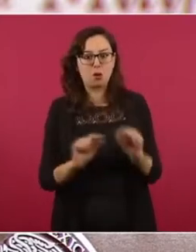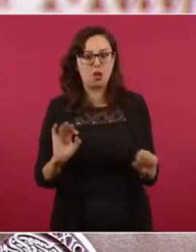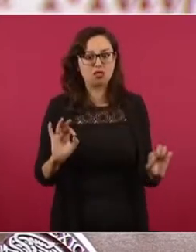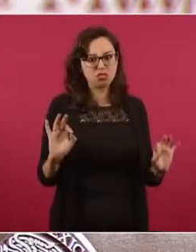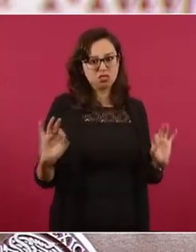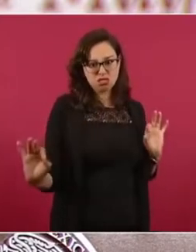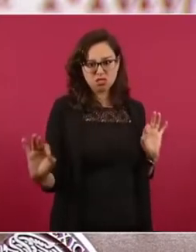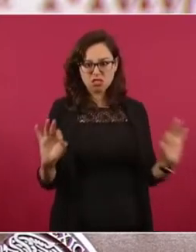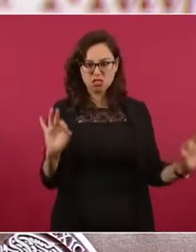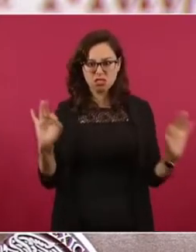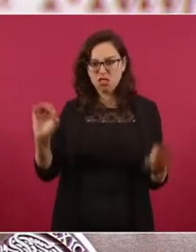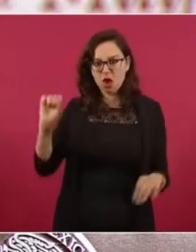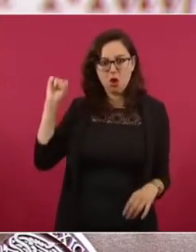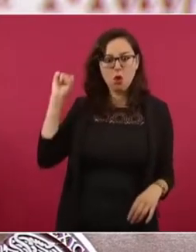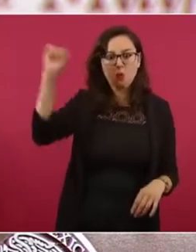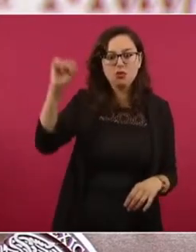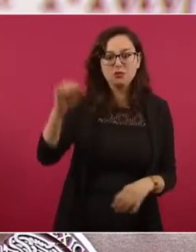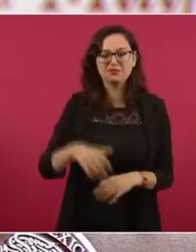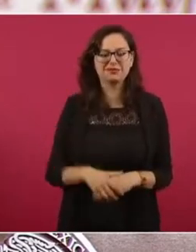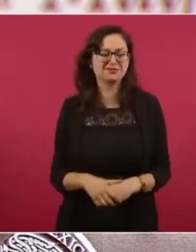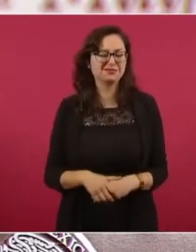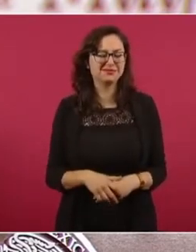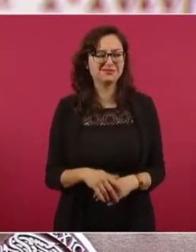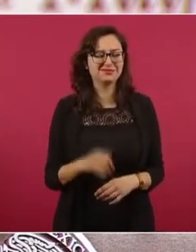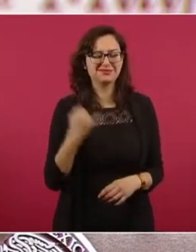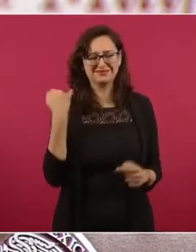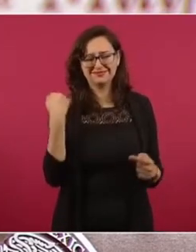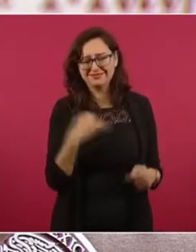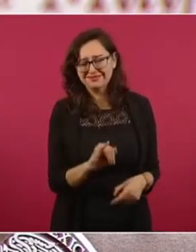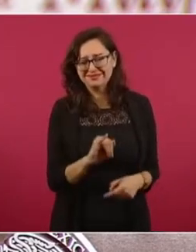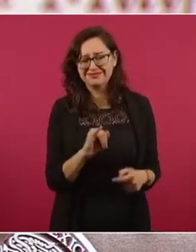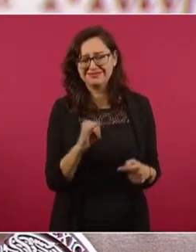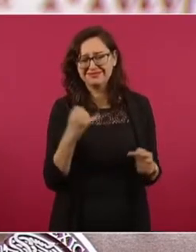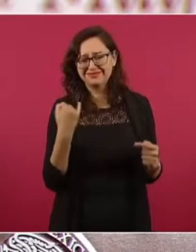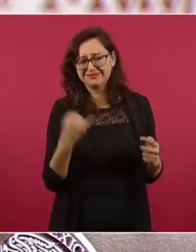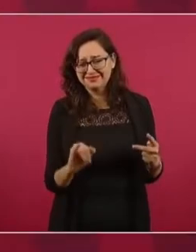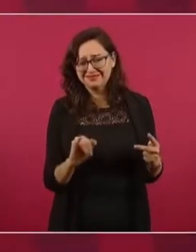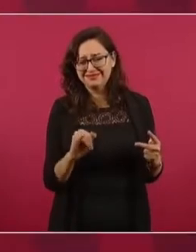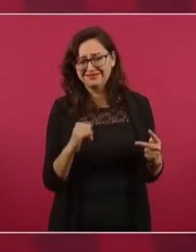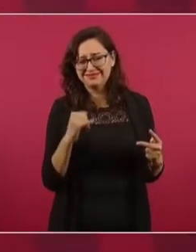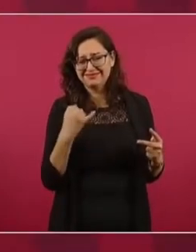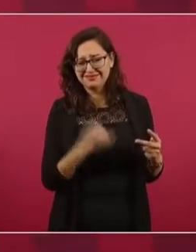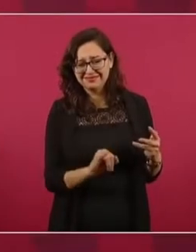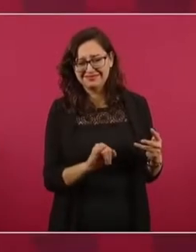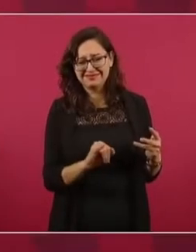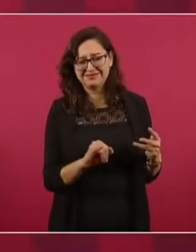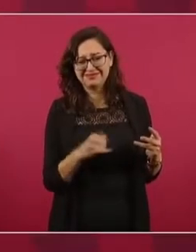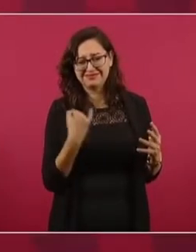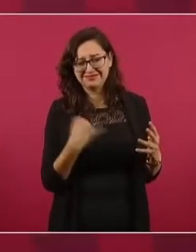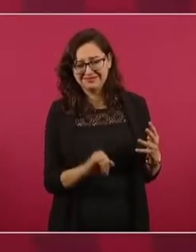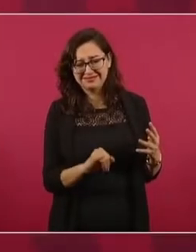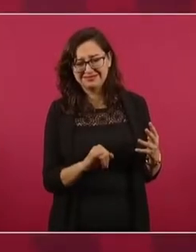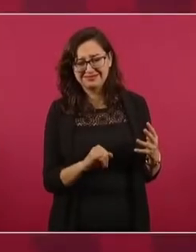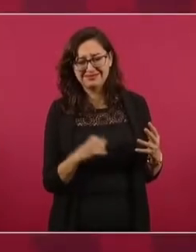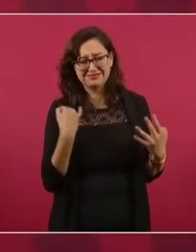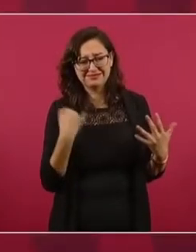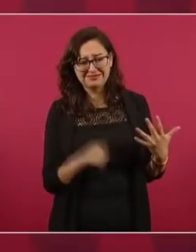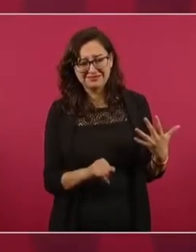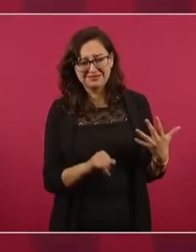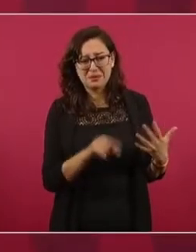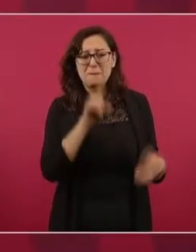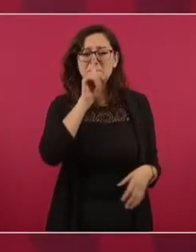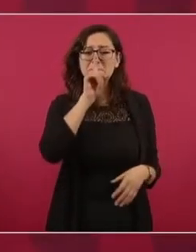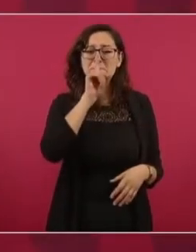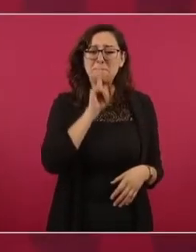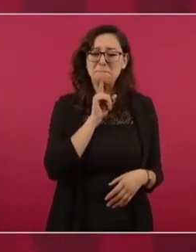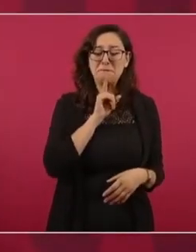Todo lo anterior es absurdo y nada es cierto. Lo que sí es verdad es que así como los opinadores se suben